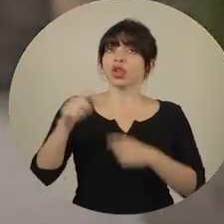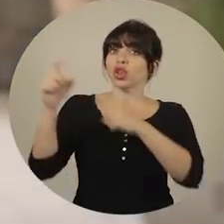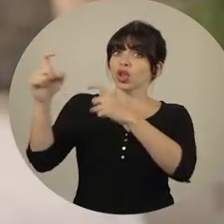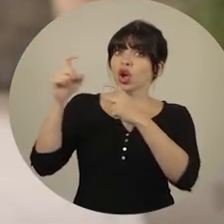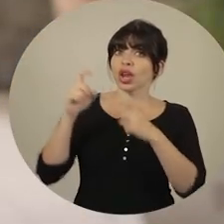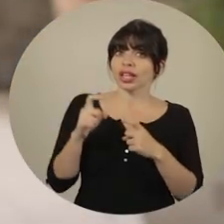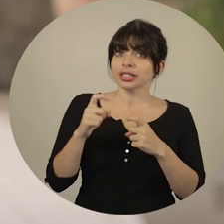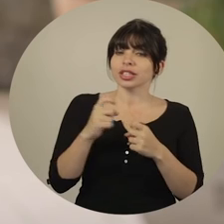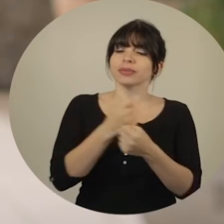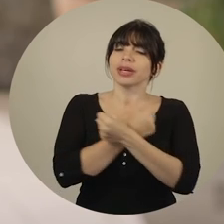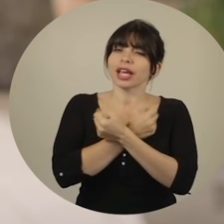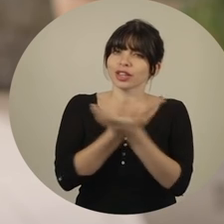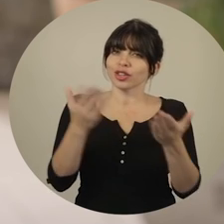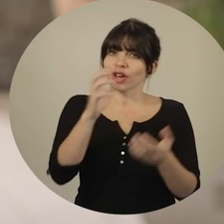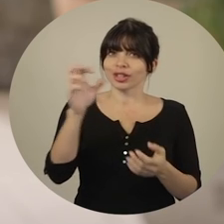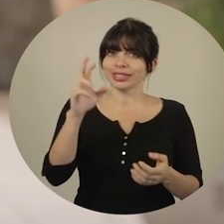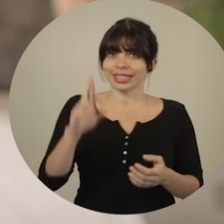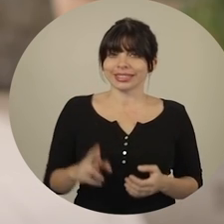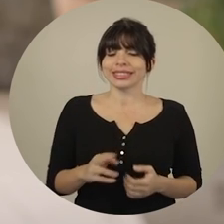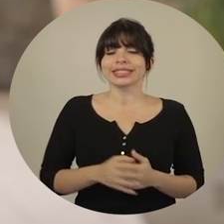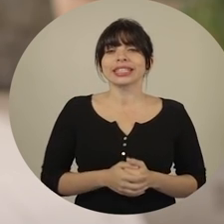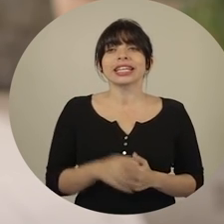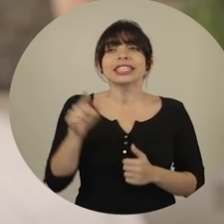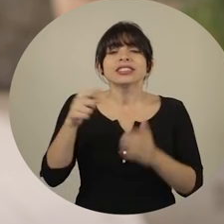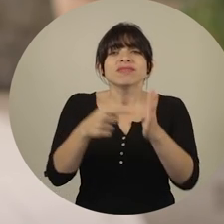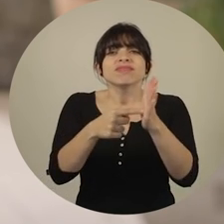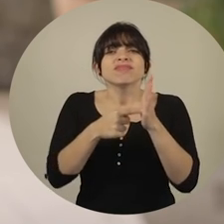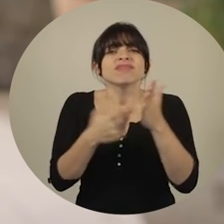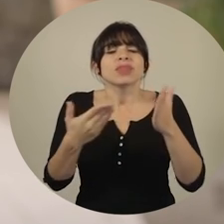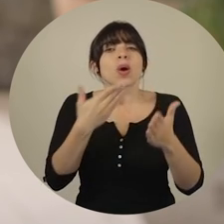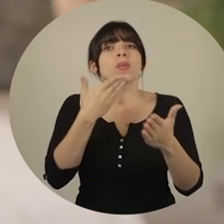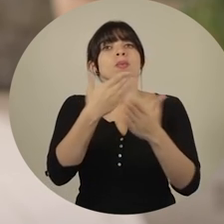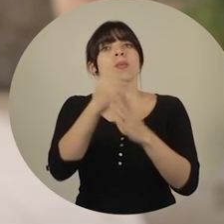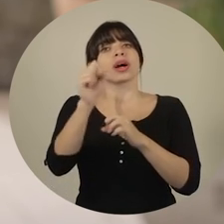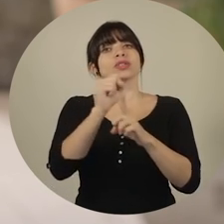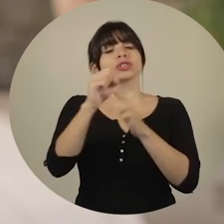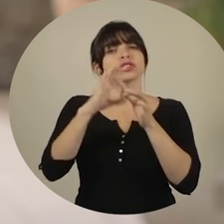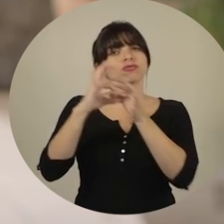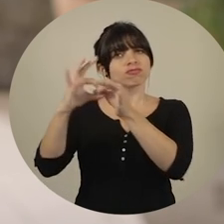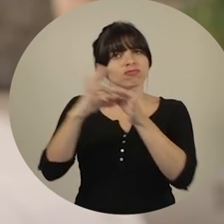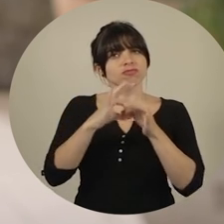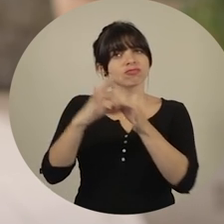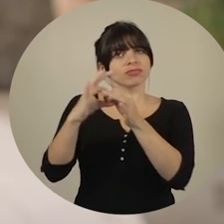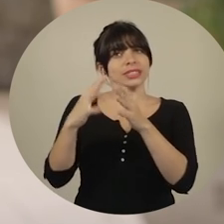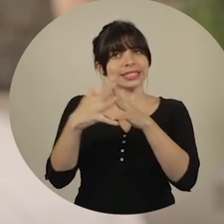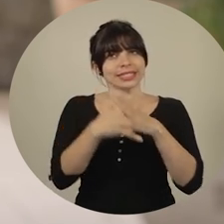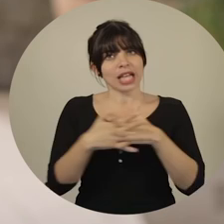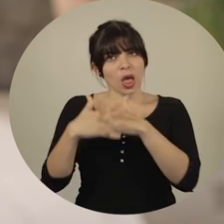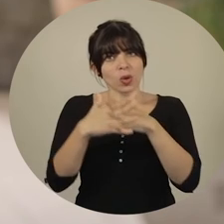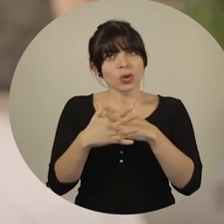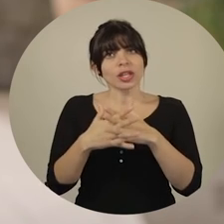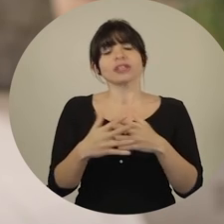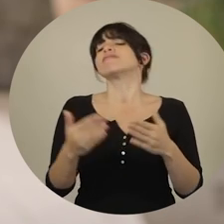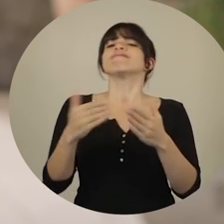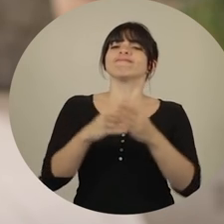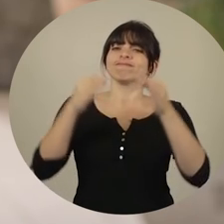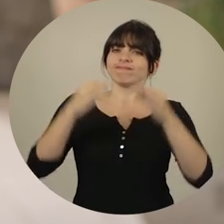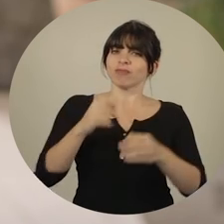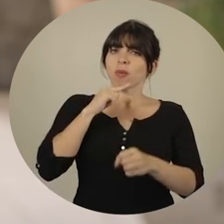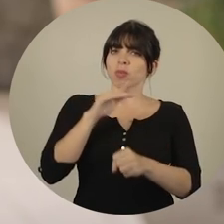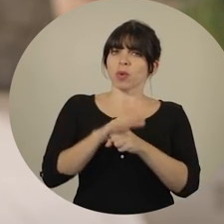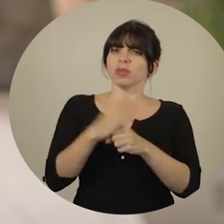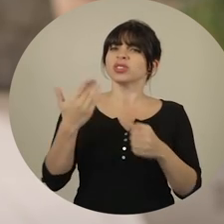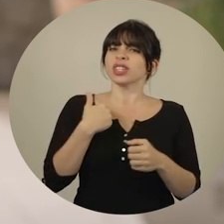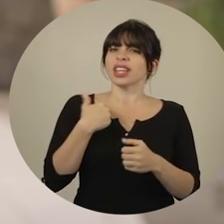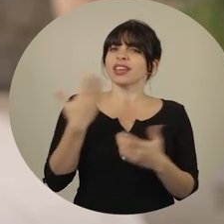Esta donación, queridas y queridos costarricenses, refleja el buen estado de las relaciones con los Estados Unidos y reafirma el